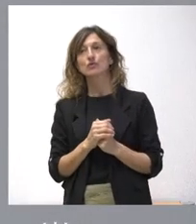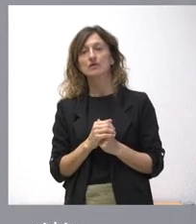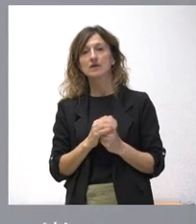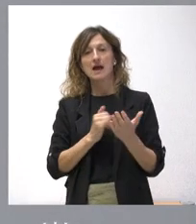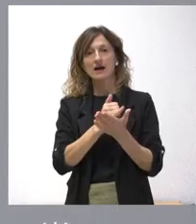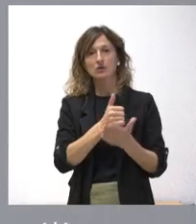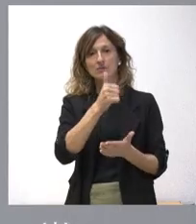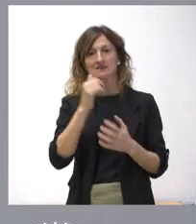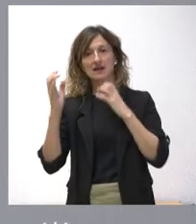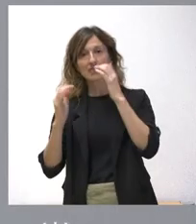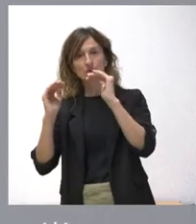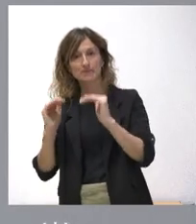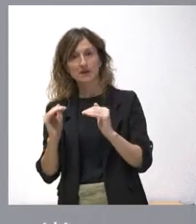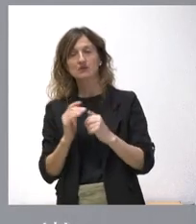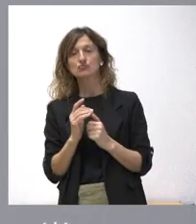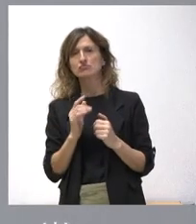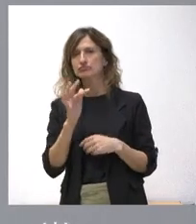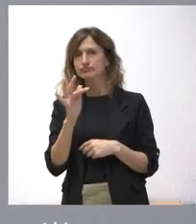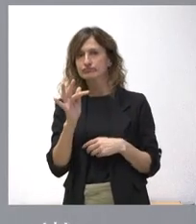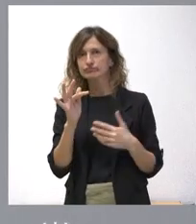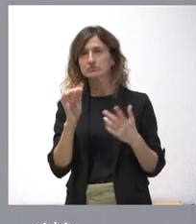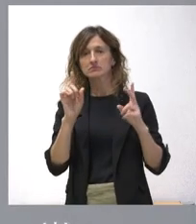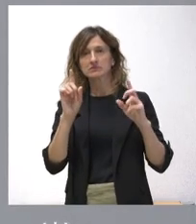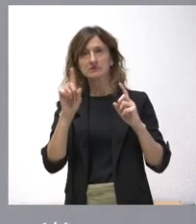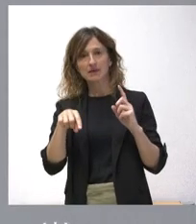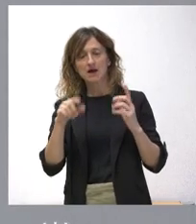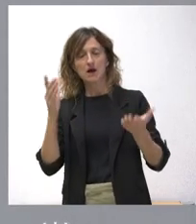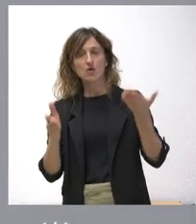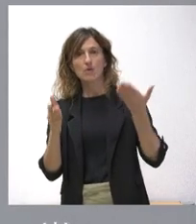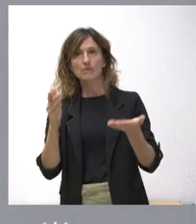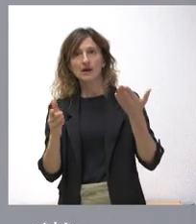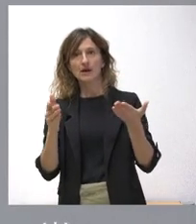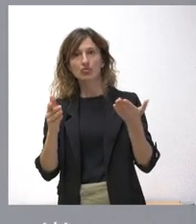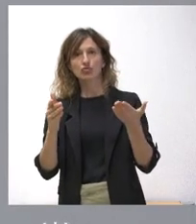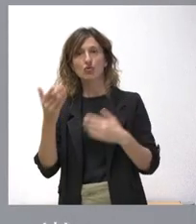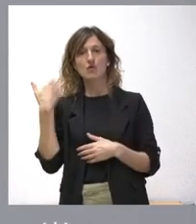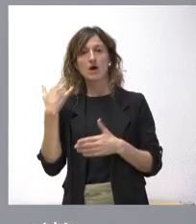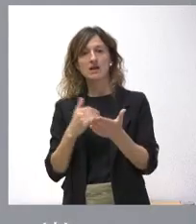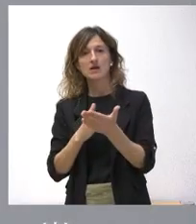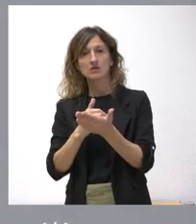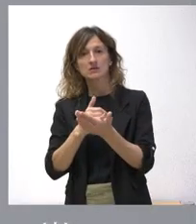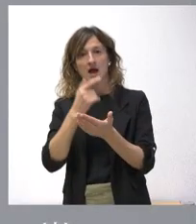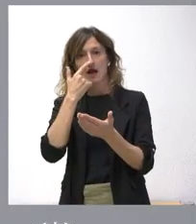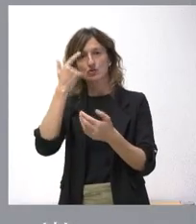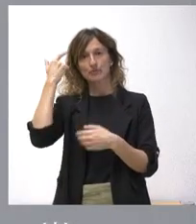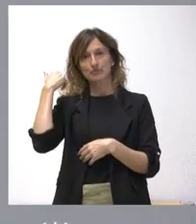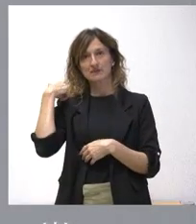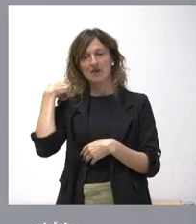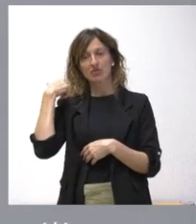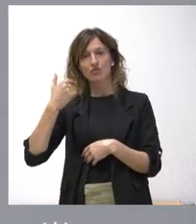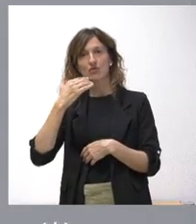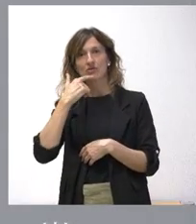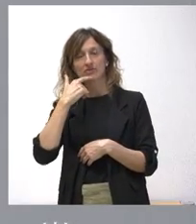que el ganadero, está siendo ciertamente favorable, aún más en términos comparativos con lo que fue la cosecha del ejercicio pasado, que fue